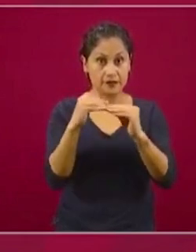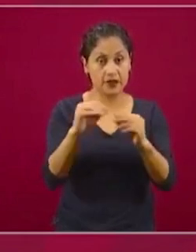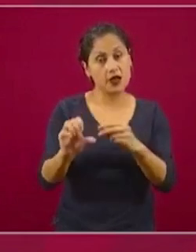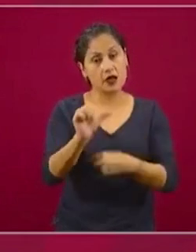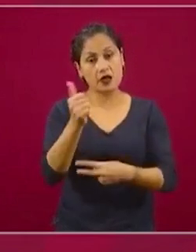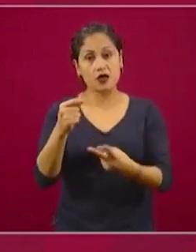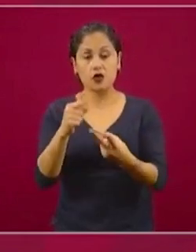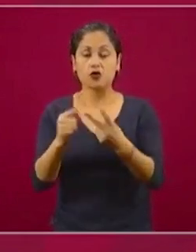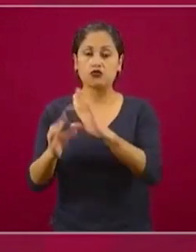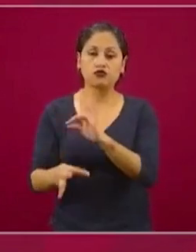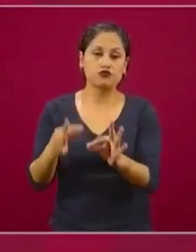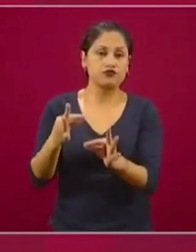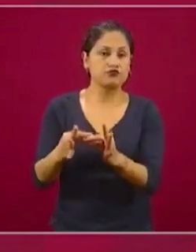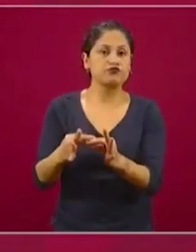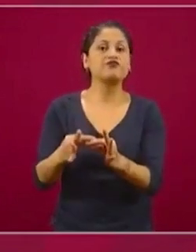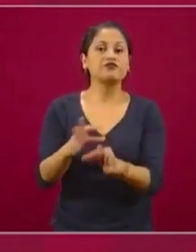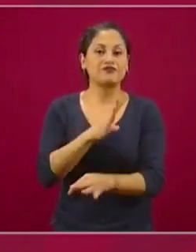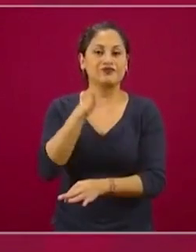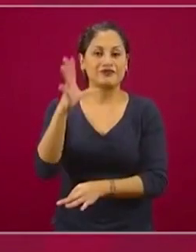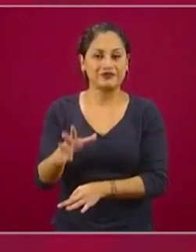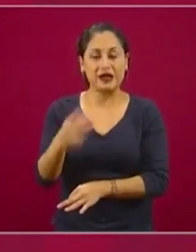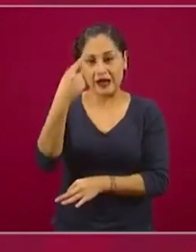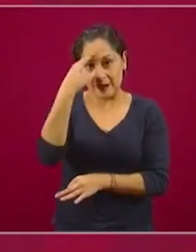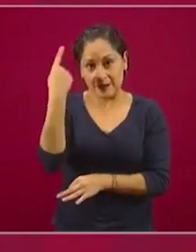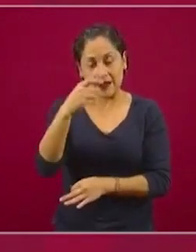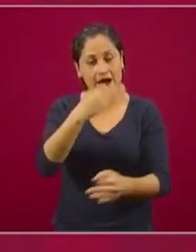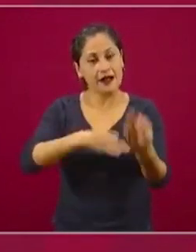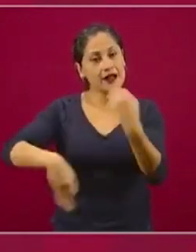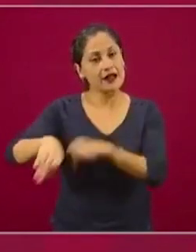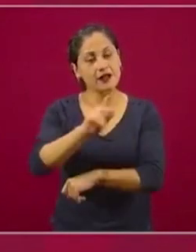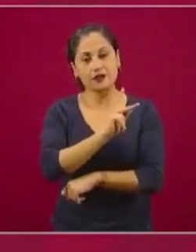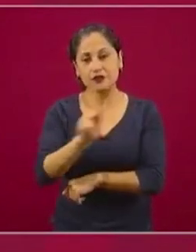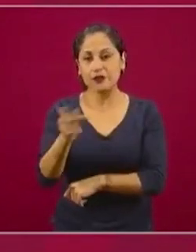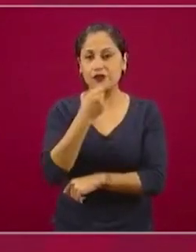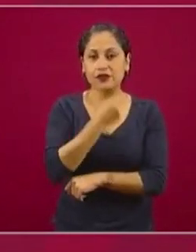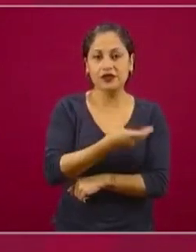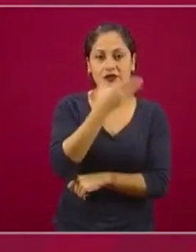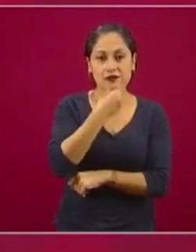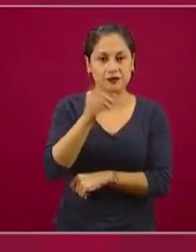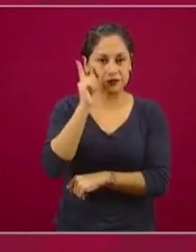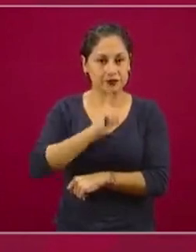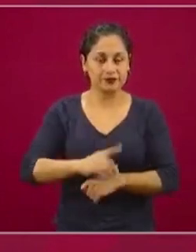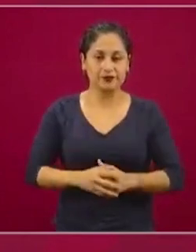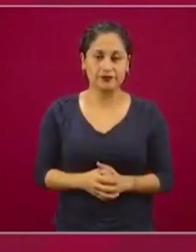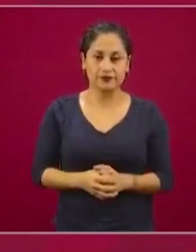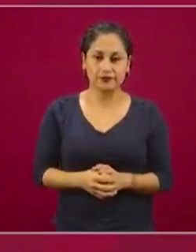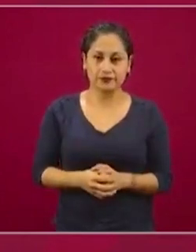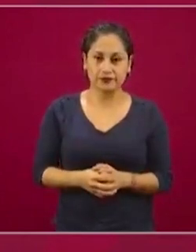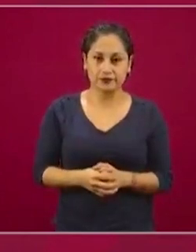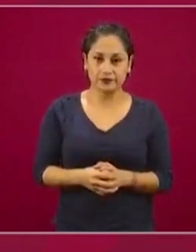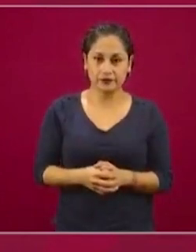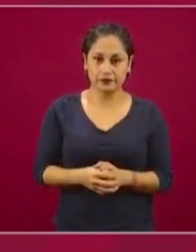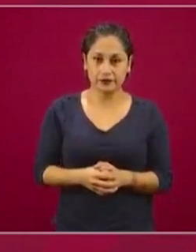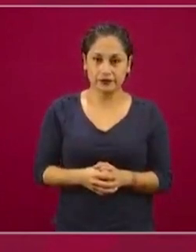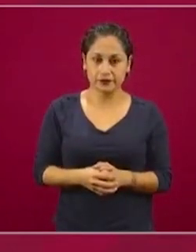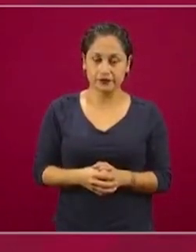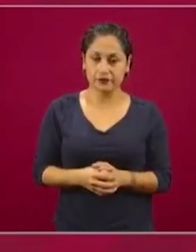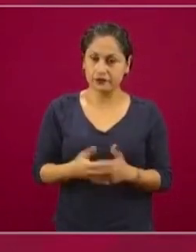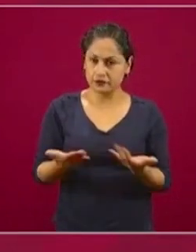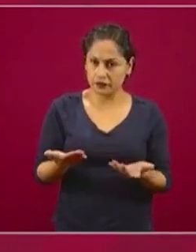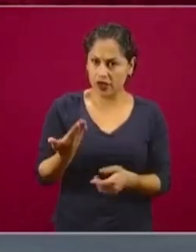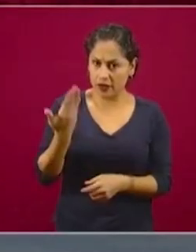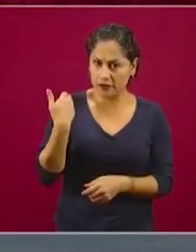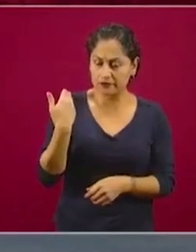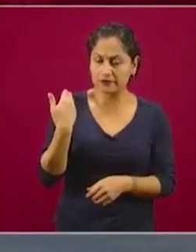porque queremos una educación de calidad para todas nuestras niñas y niños. Como comentábamos la vez pasada, y aquí